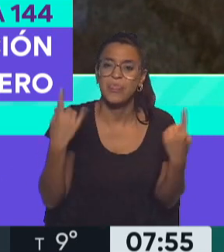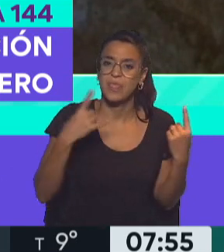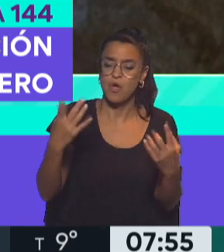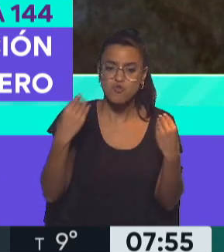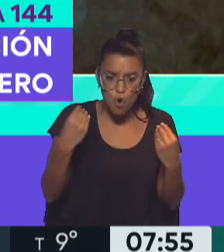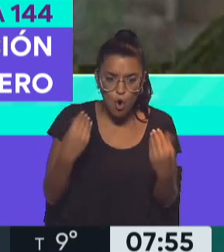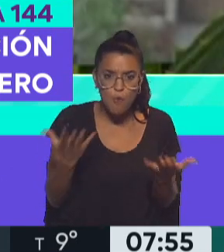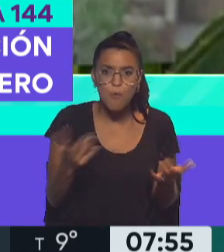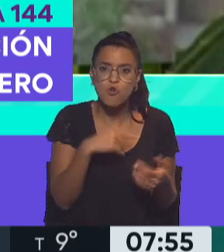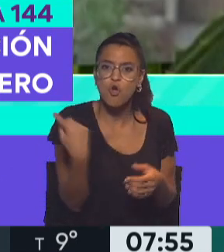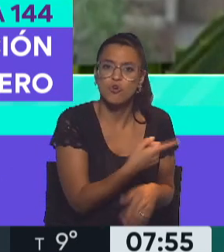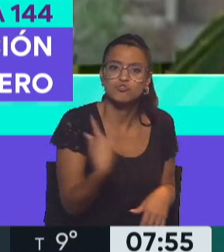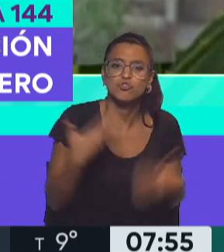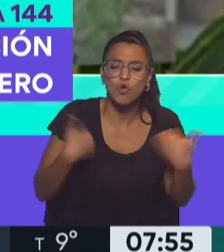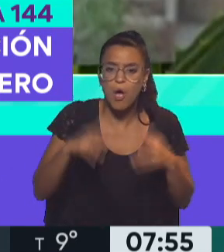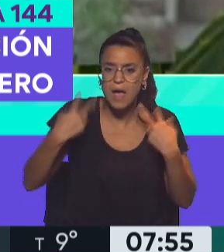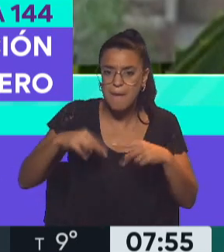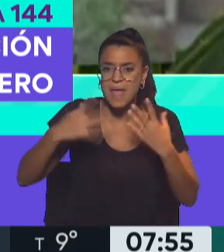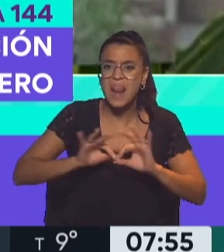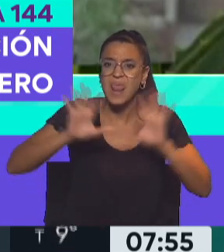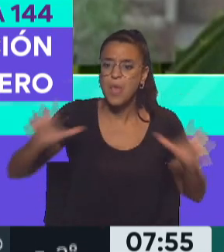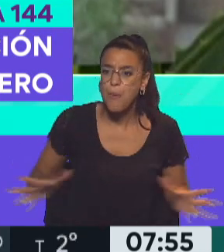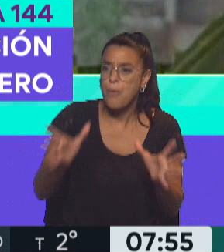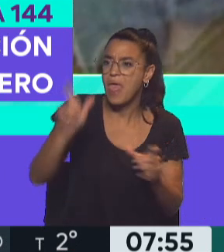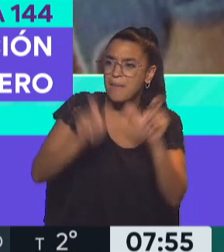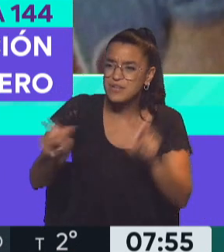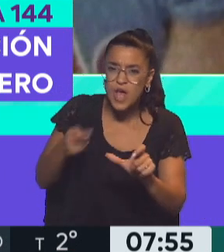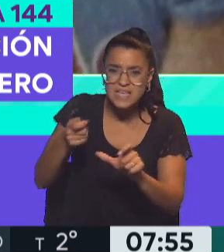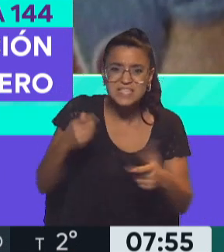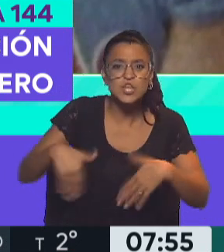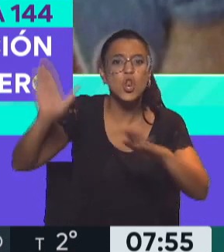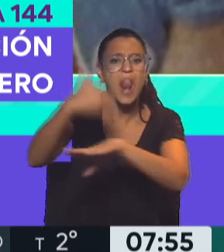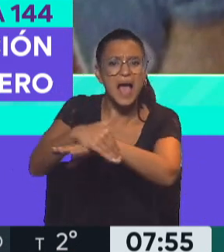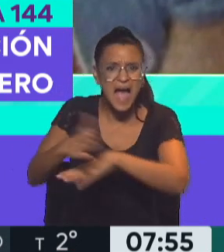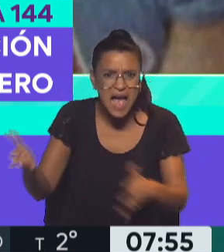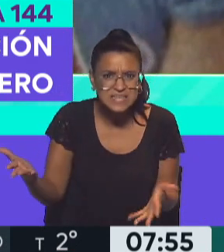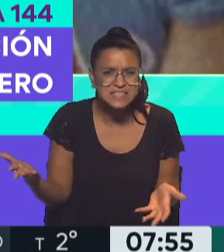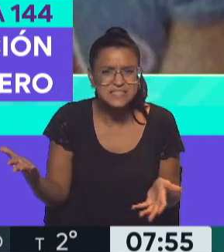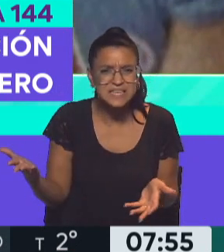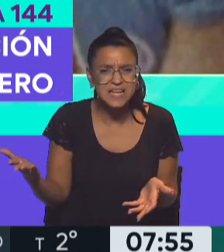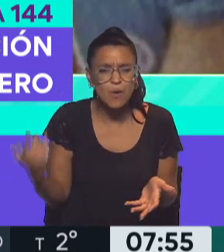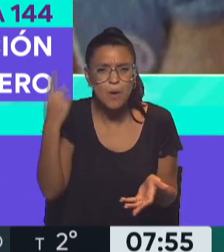dice ¿cómo puedo tenemos que caminar a estos asesinos por la calle? Alguien que